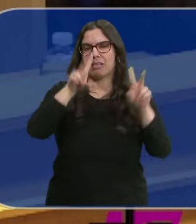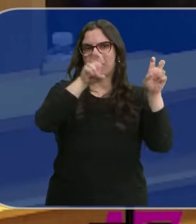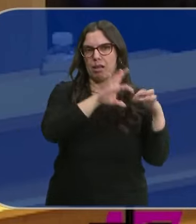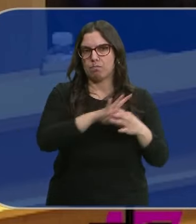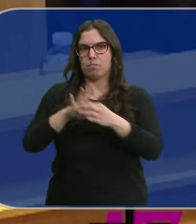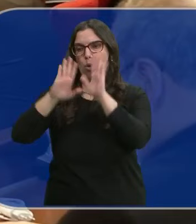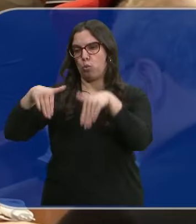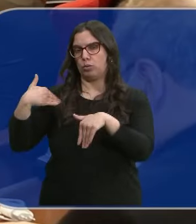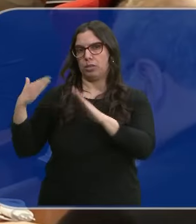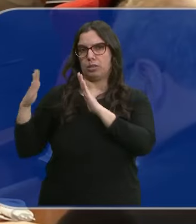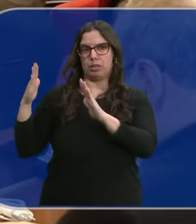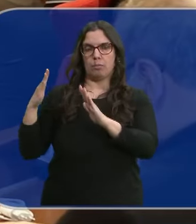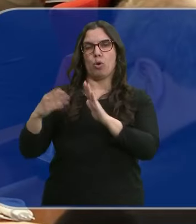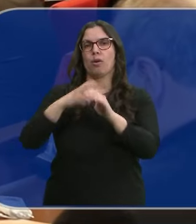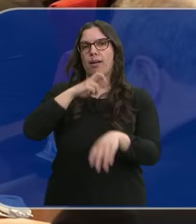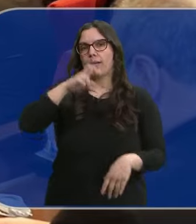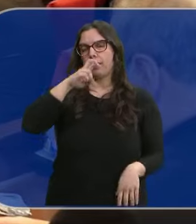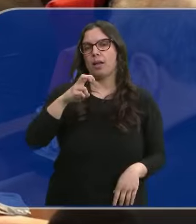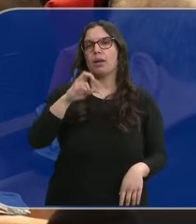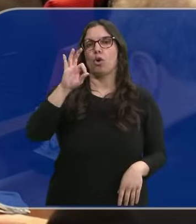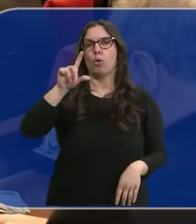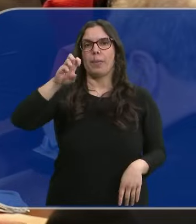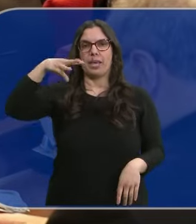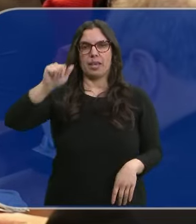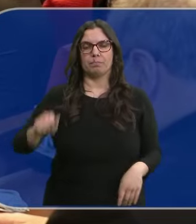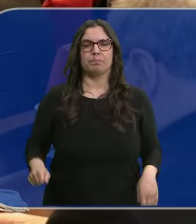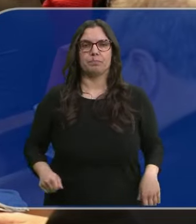acompañado al último mandato del Cardenal Juan José Omeya.